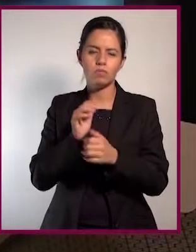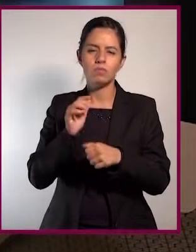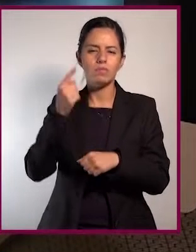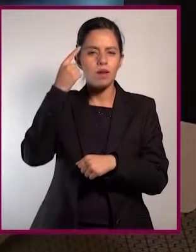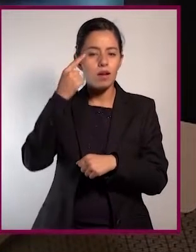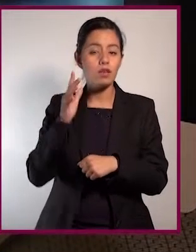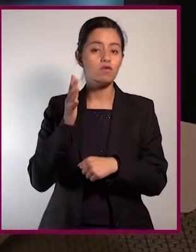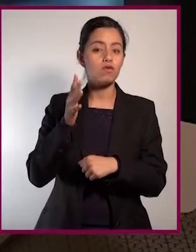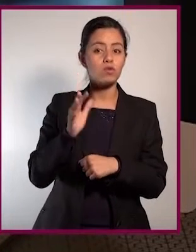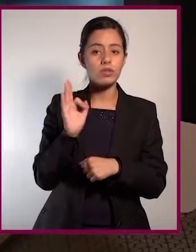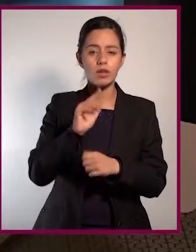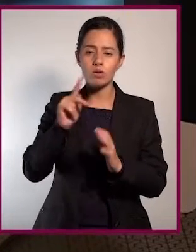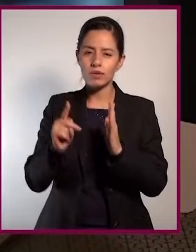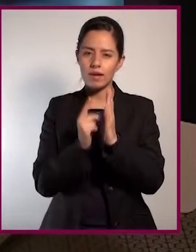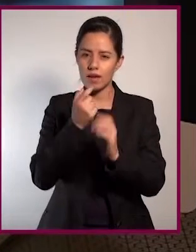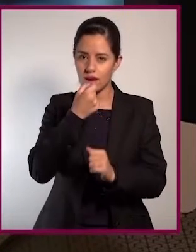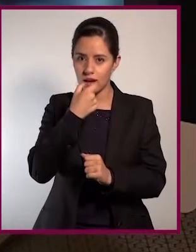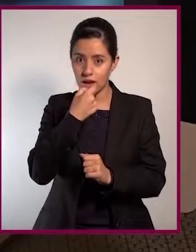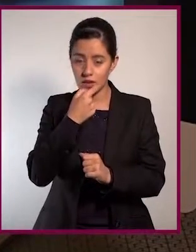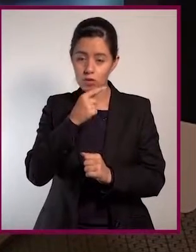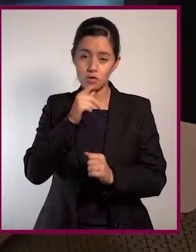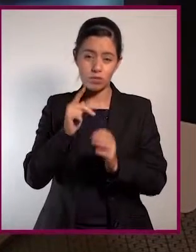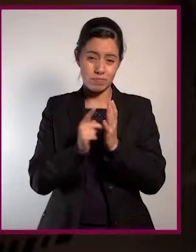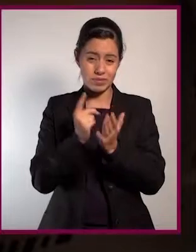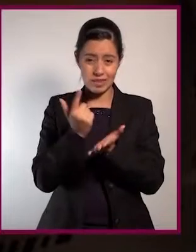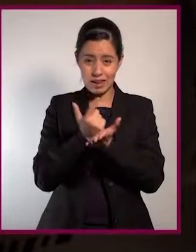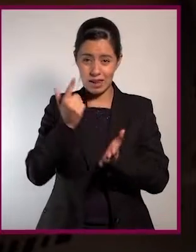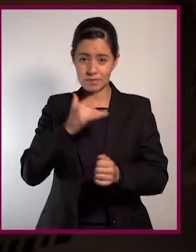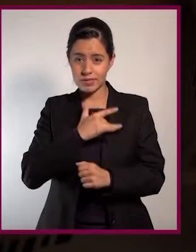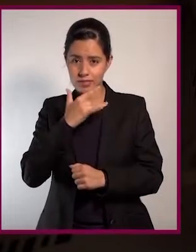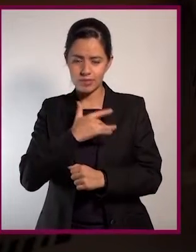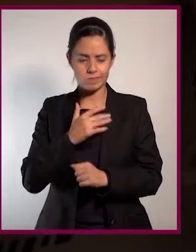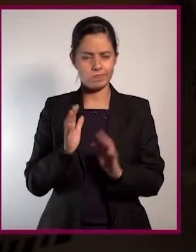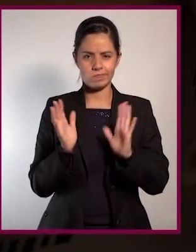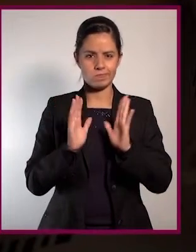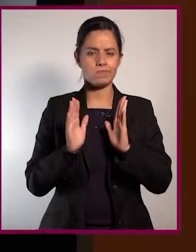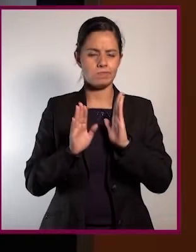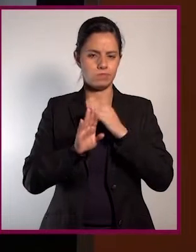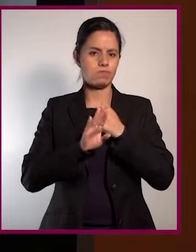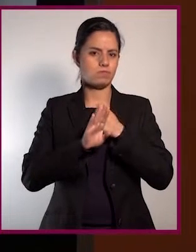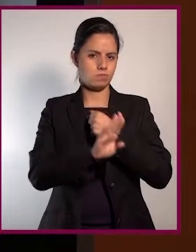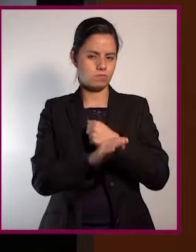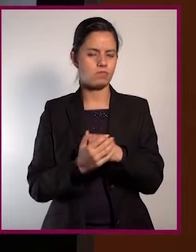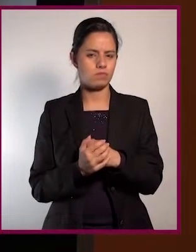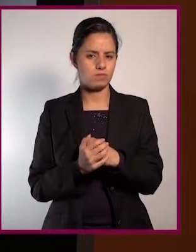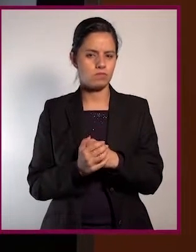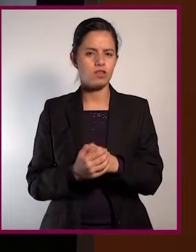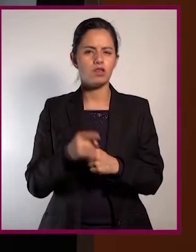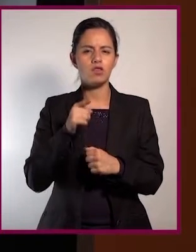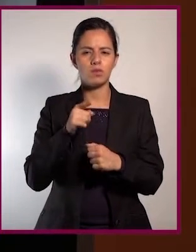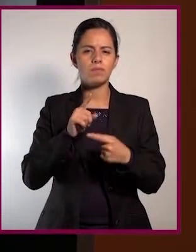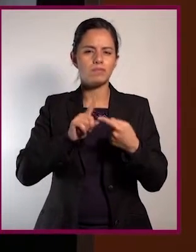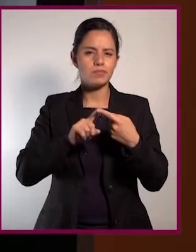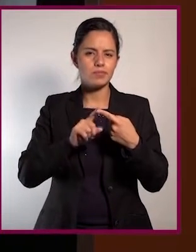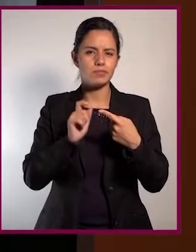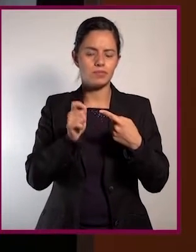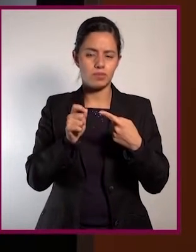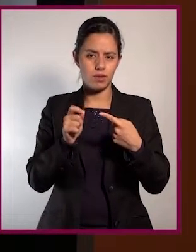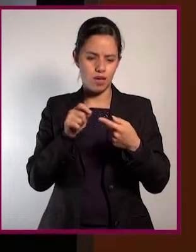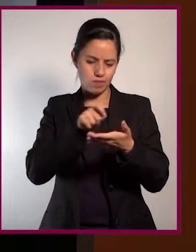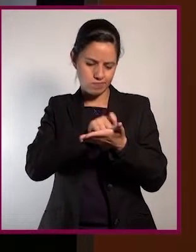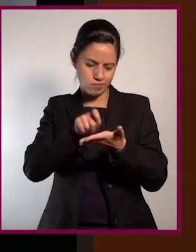posteriores a ese medicamento tengamos una reacción grave. Cuando se tiene identificado, hay formas, ¿no? Uno es evitar